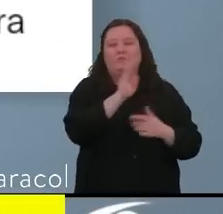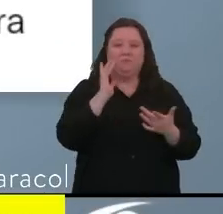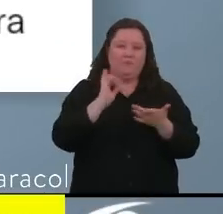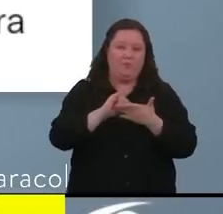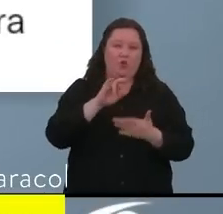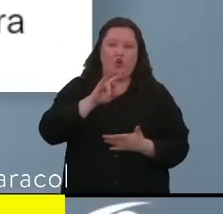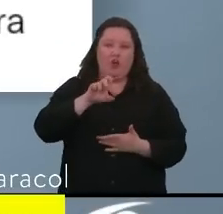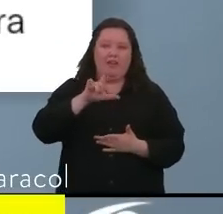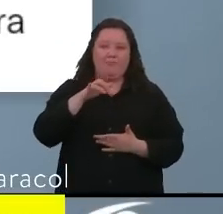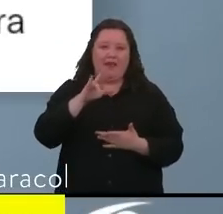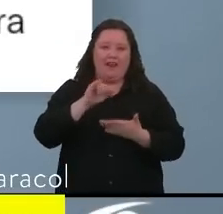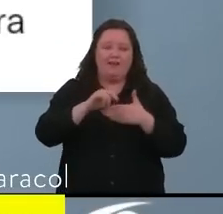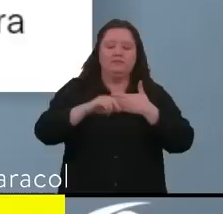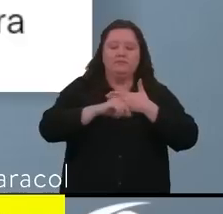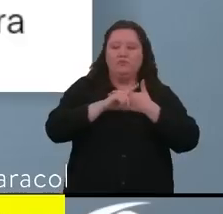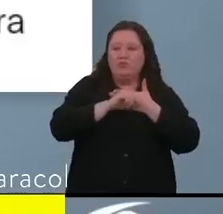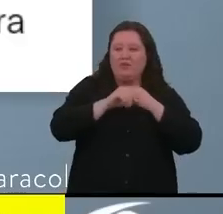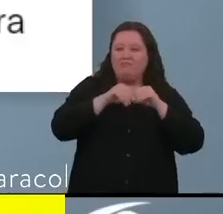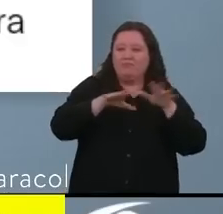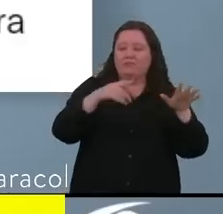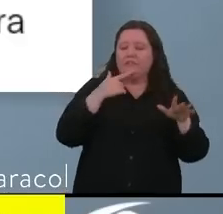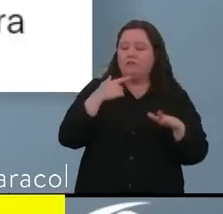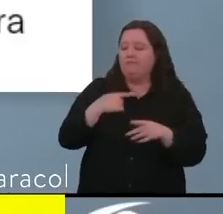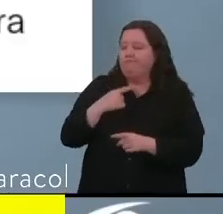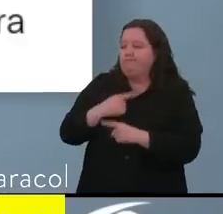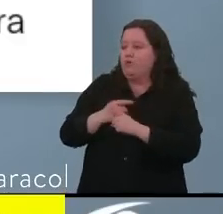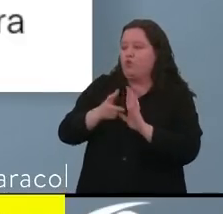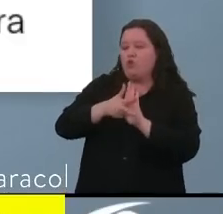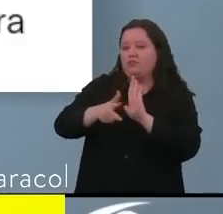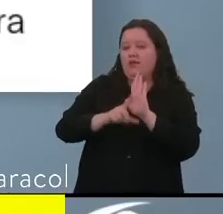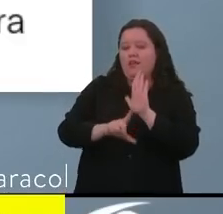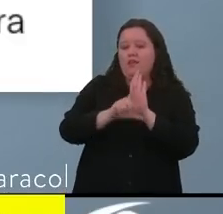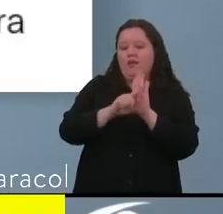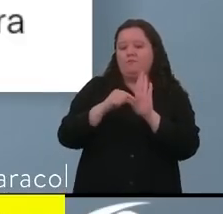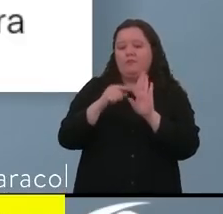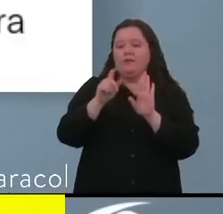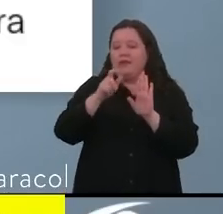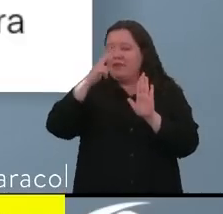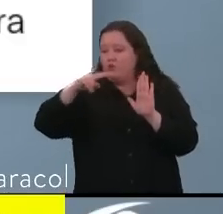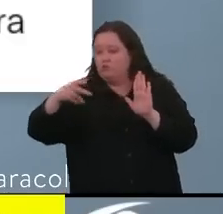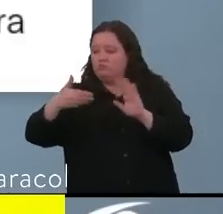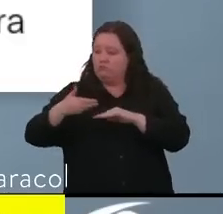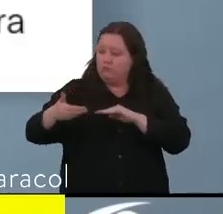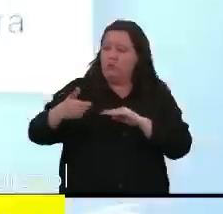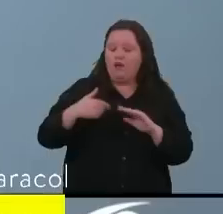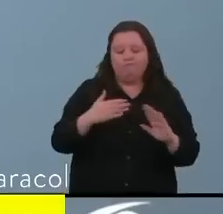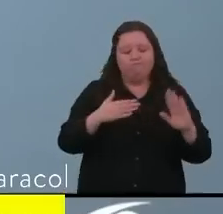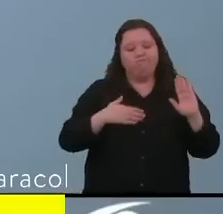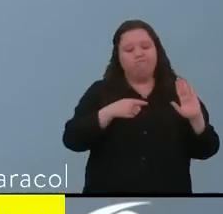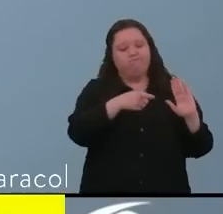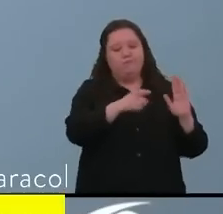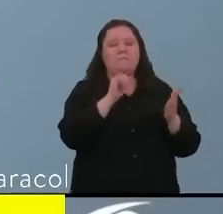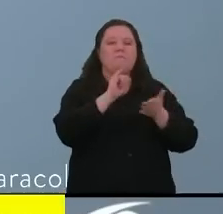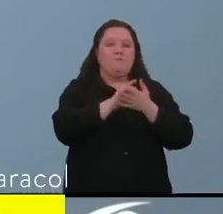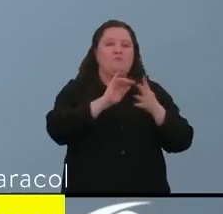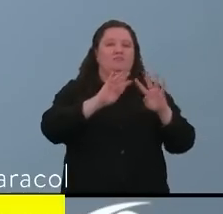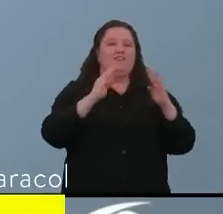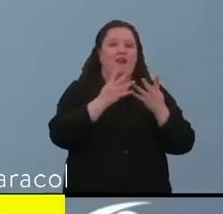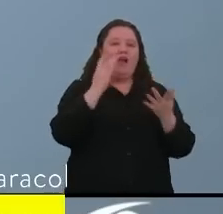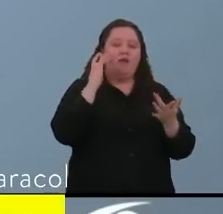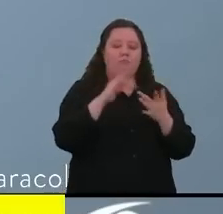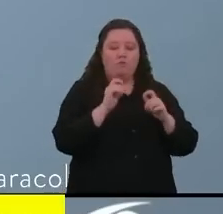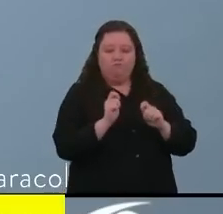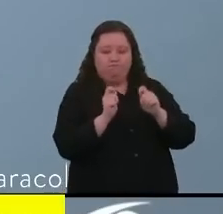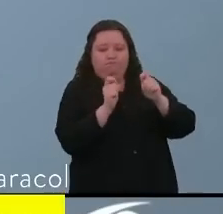presidente del Congreso escribió, abro comillas, cumpliendo con la Constitución y la ley a petición de sus hijos, juramentado a la senadora electa Piedad Córdoba en su